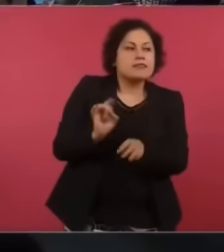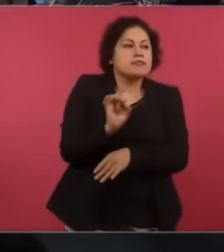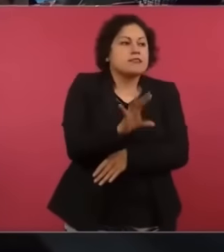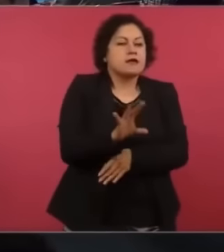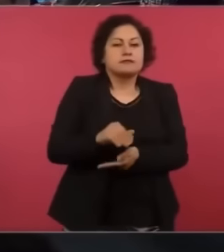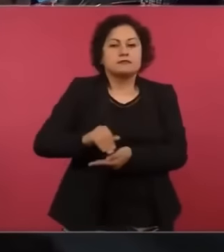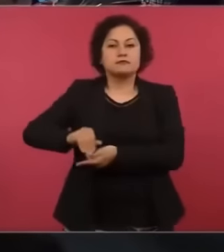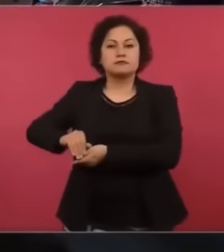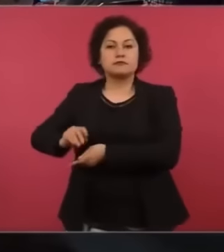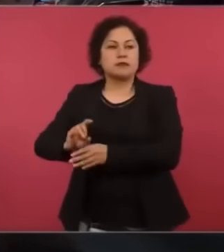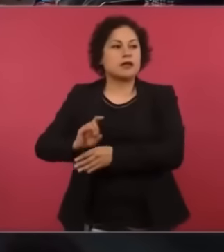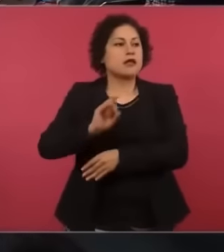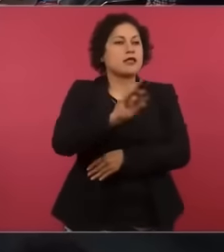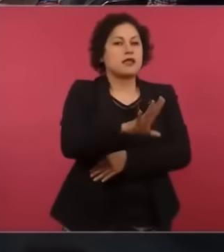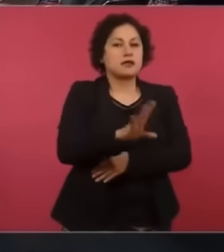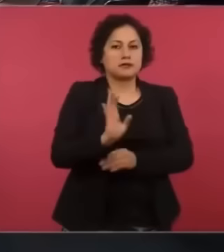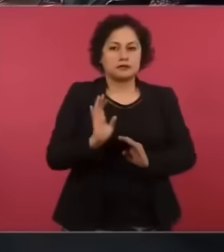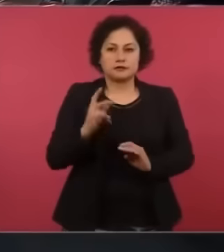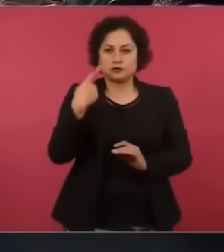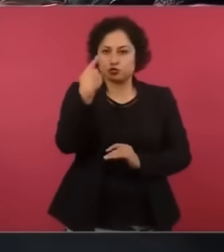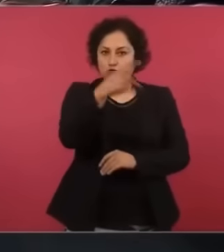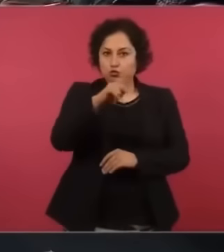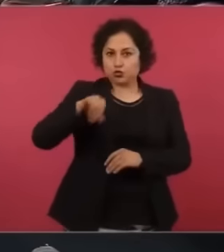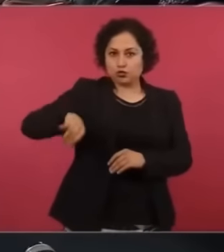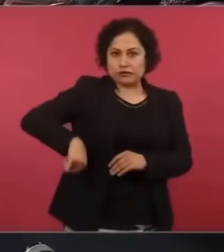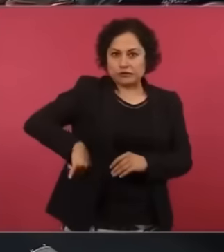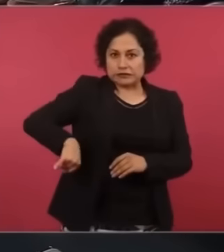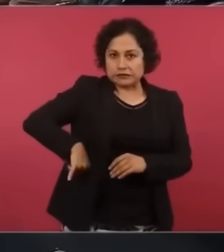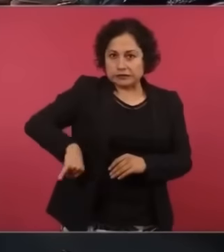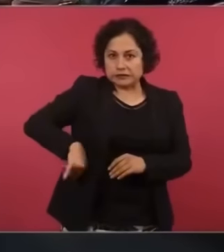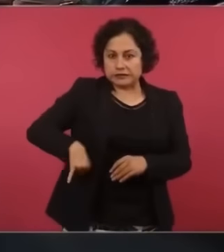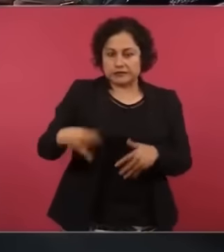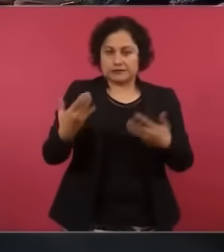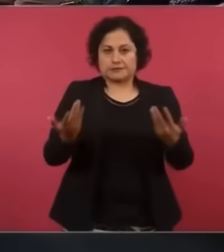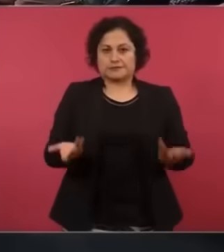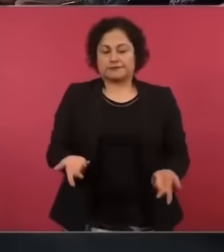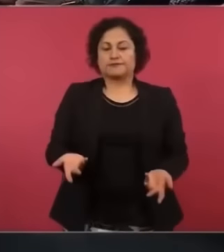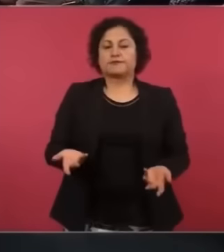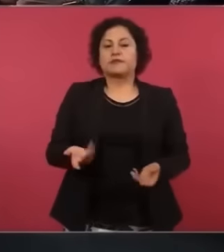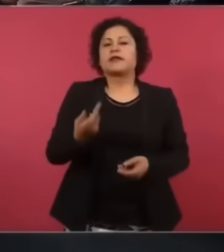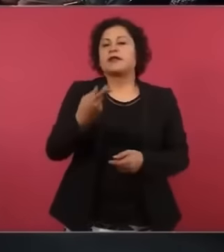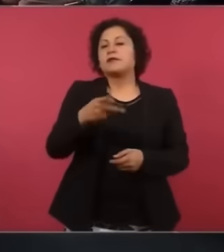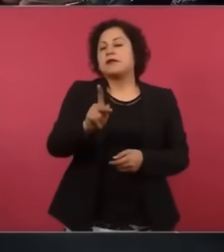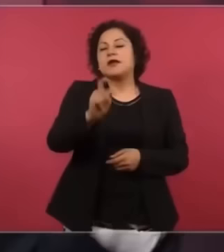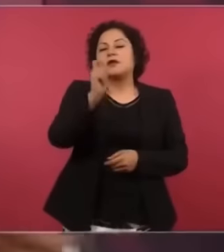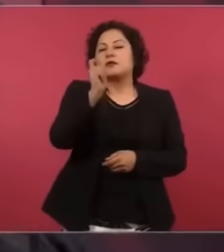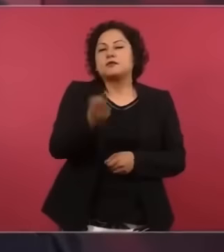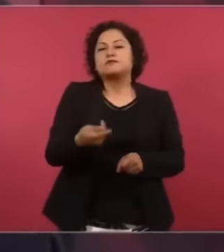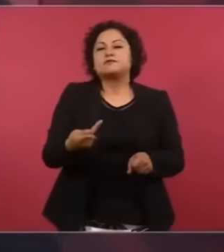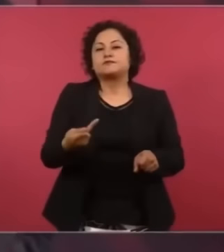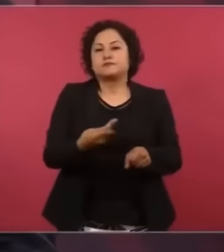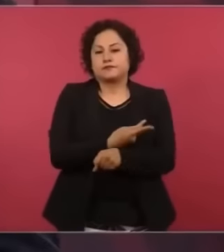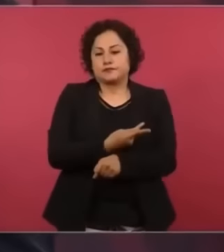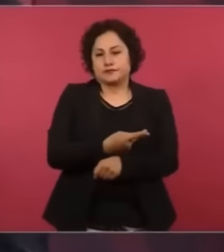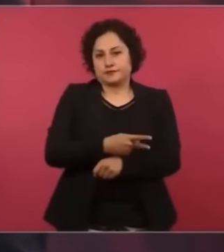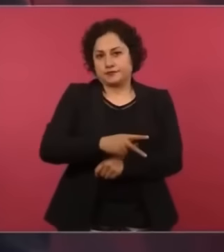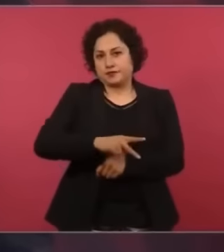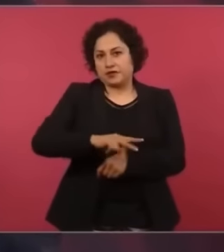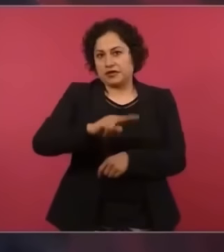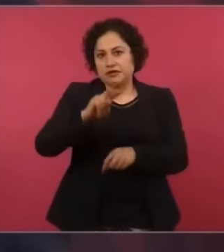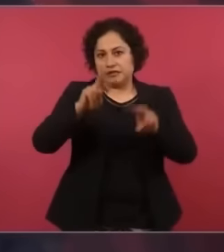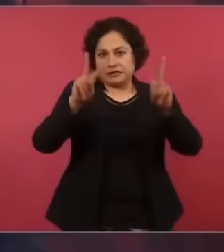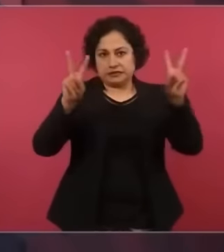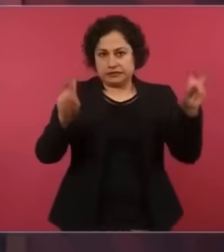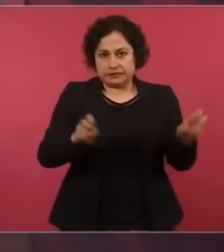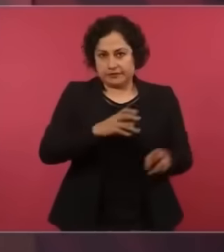¿Qué es lo que sucedió, así en términos generales? Ya lo hemos dicho, a ver si los pongo de